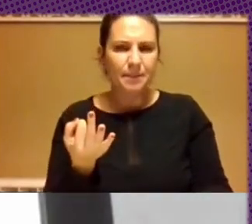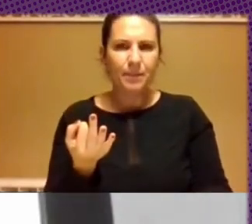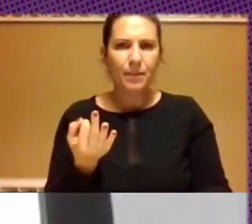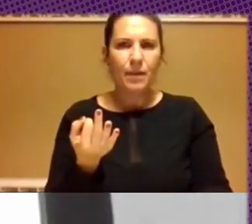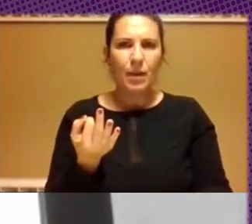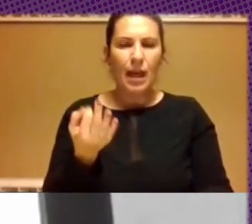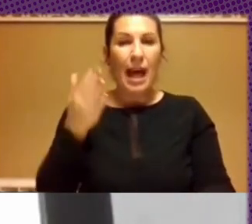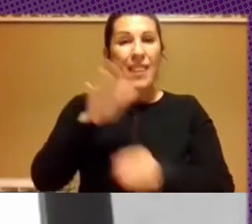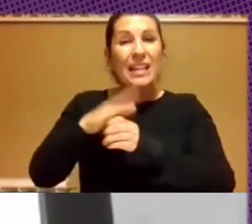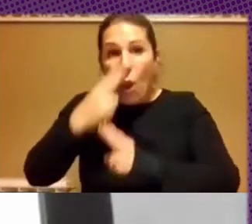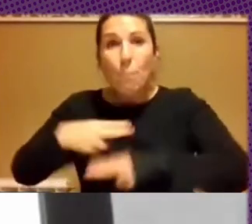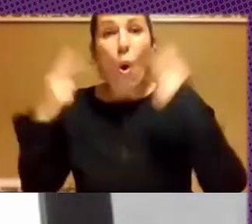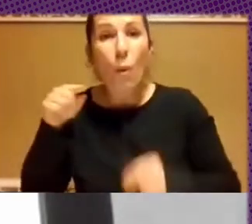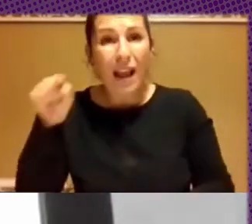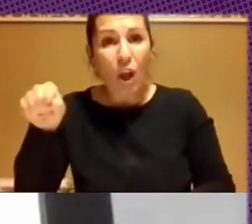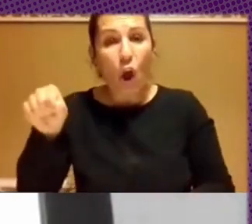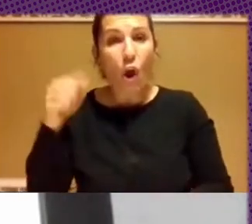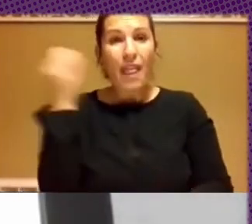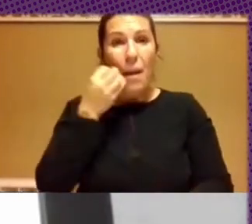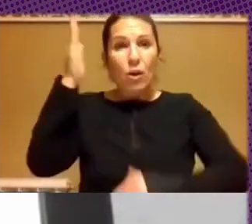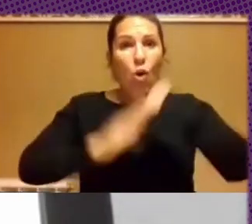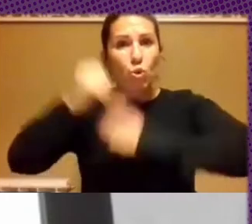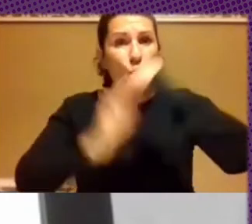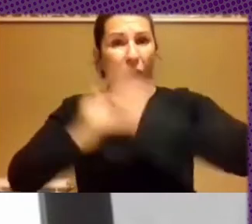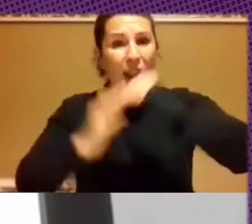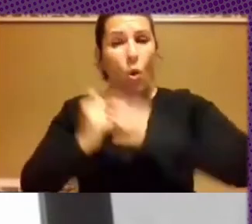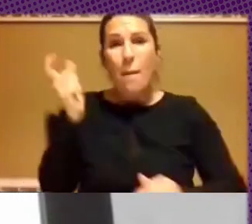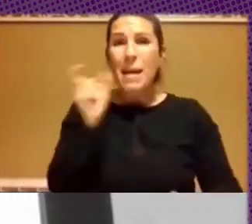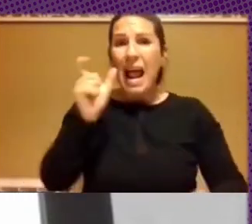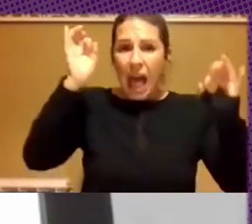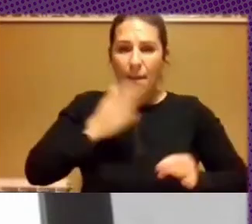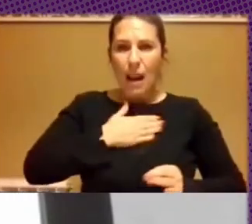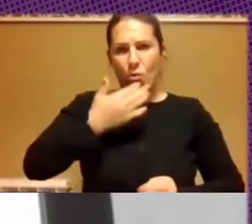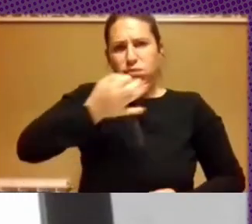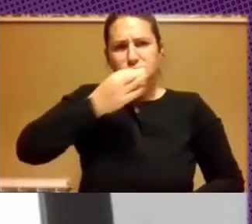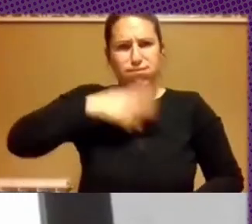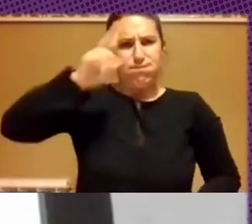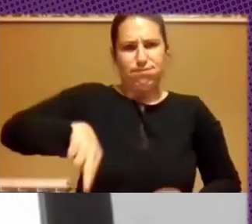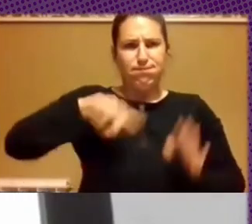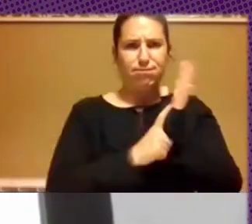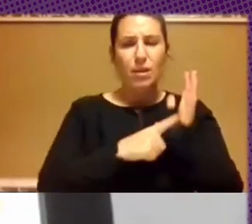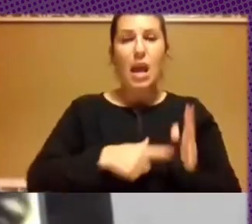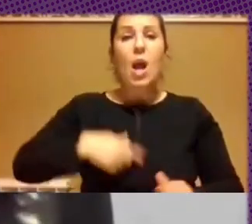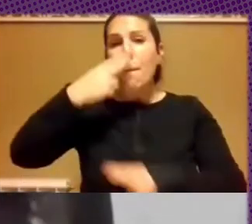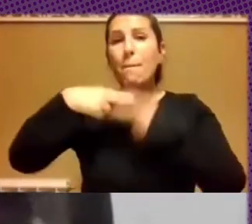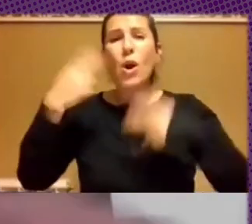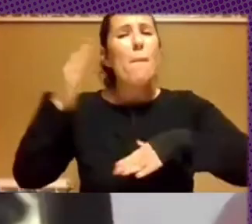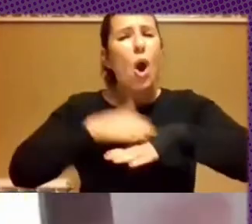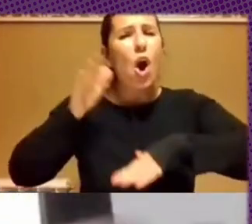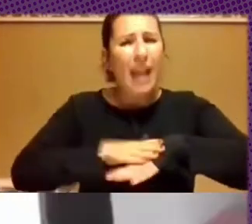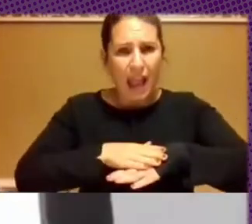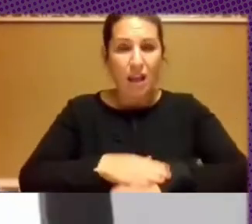lo público hay que construir una palabra legitimada. ¿Y por qué desde lo público? Porque rápidamente